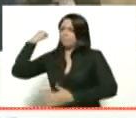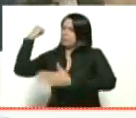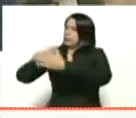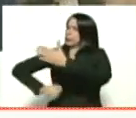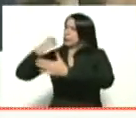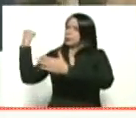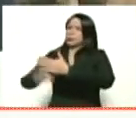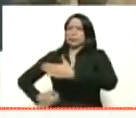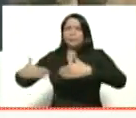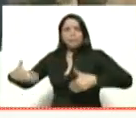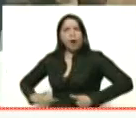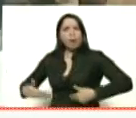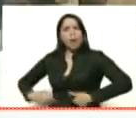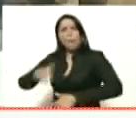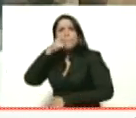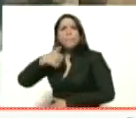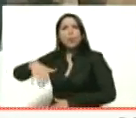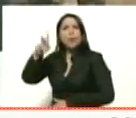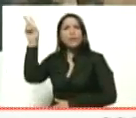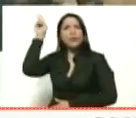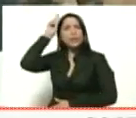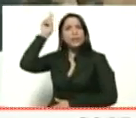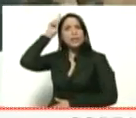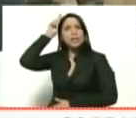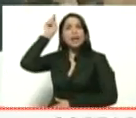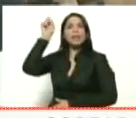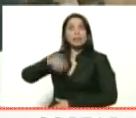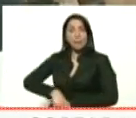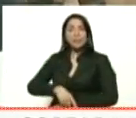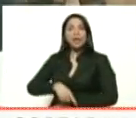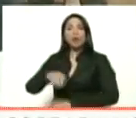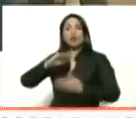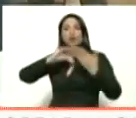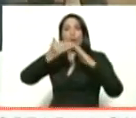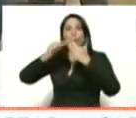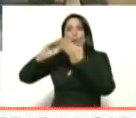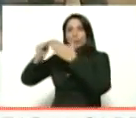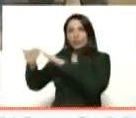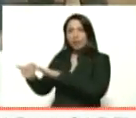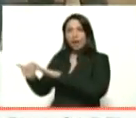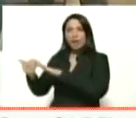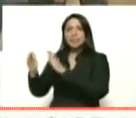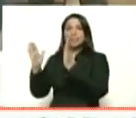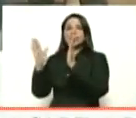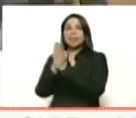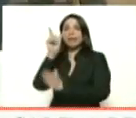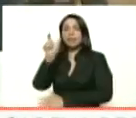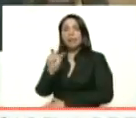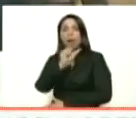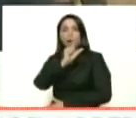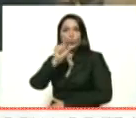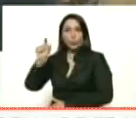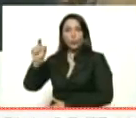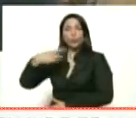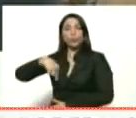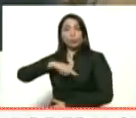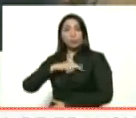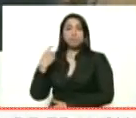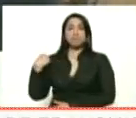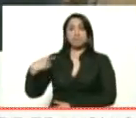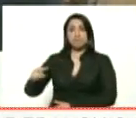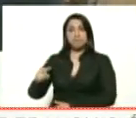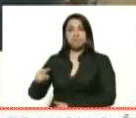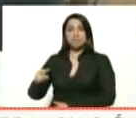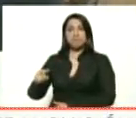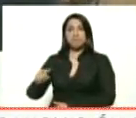constante del pueblo Pemón y particularmente de la comunidad de Santa Cruz de Mapaurí. Aquí tenemos a